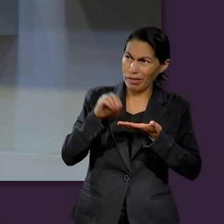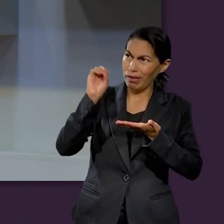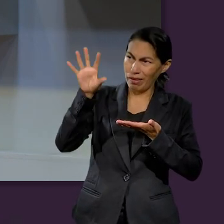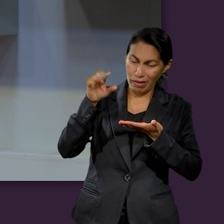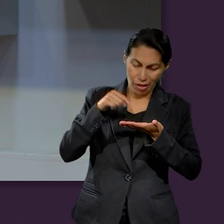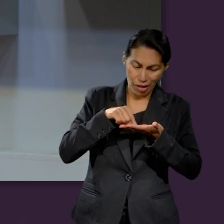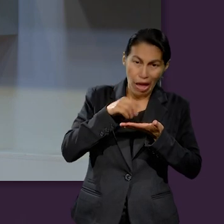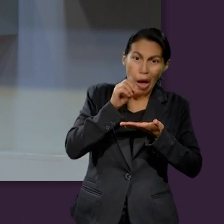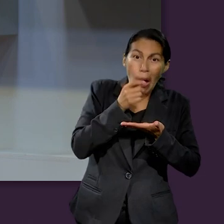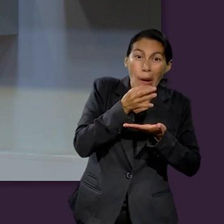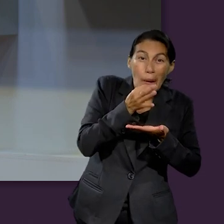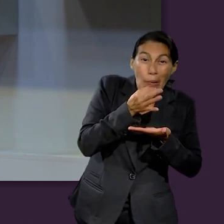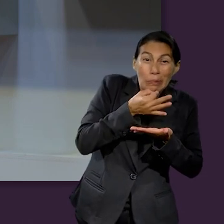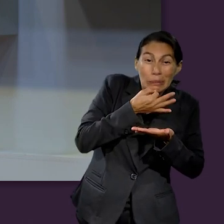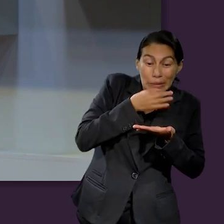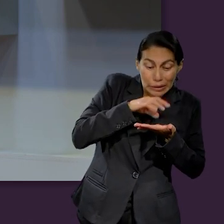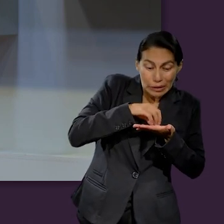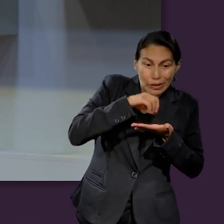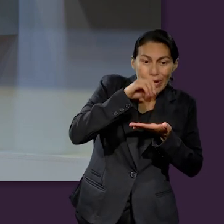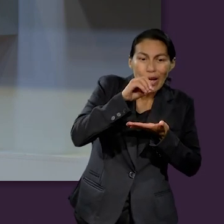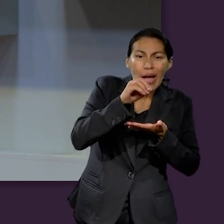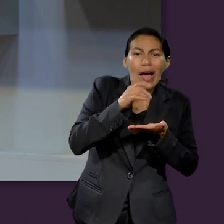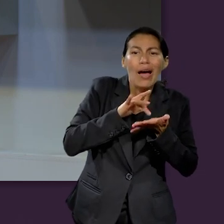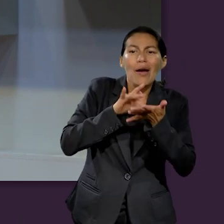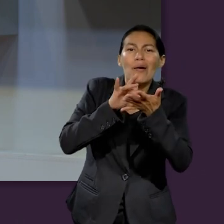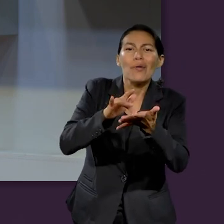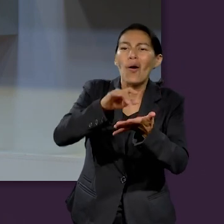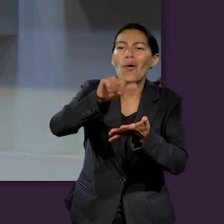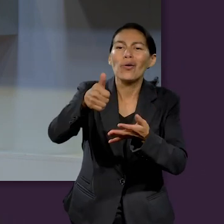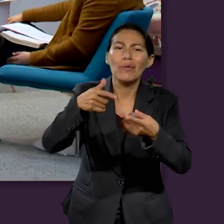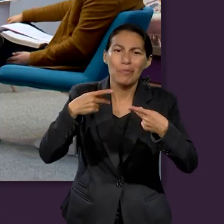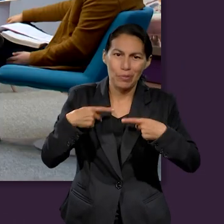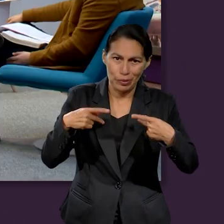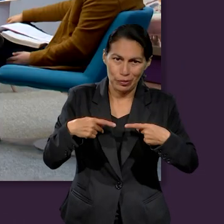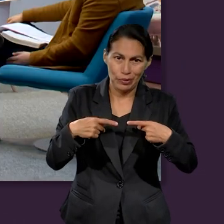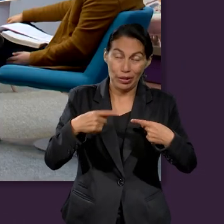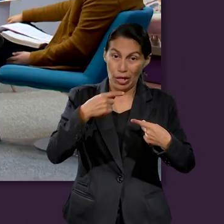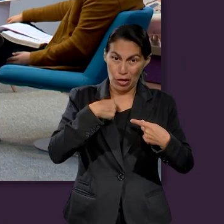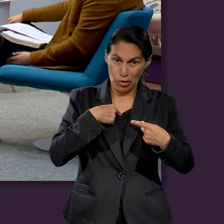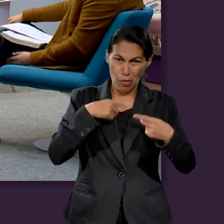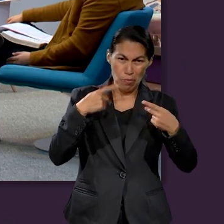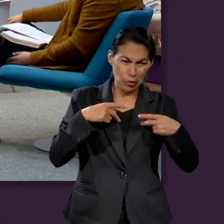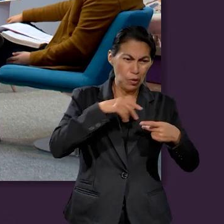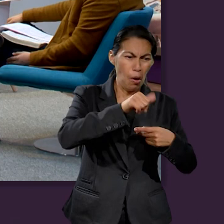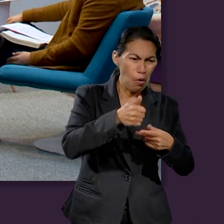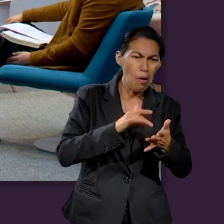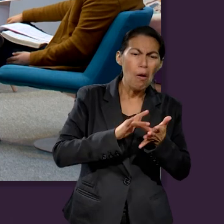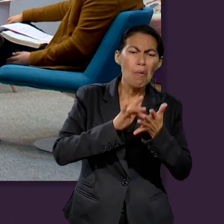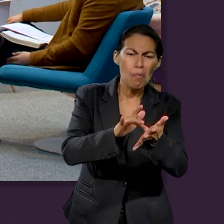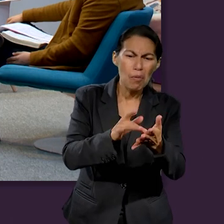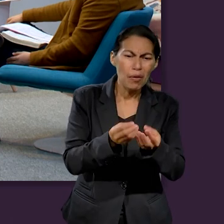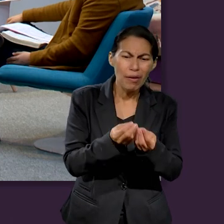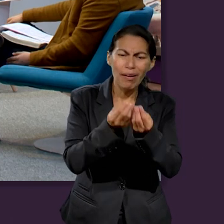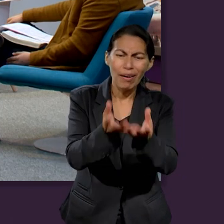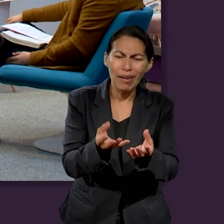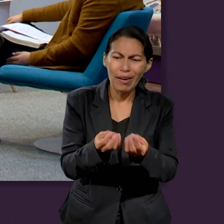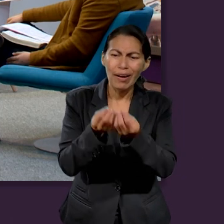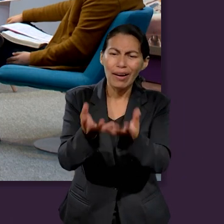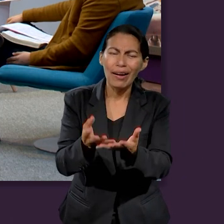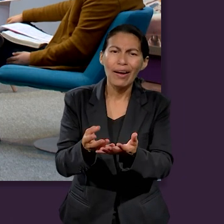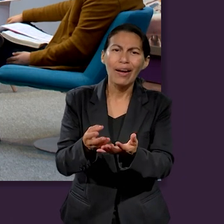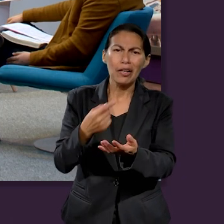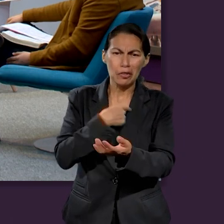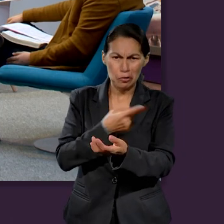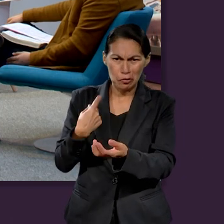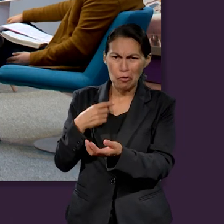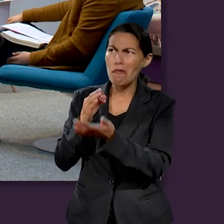también somos bendecidos y quizás de esa manera también nos dejamos de ver a nosotros y si aportamos a la necesidad de otros, somos fieles